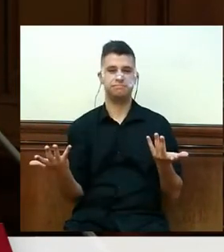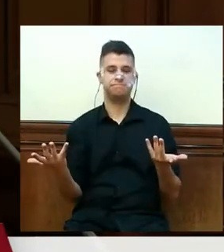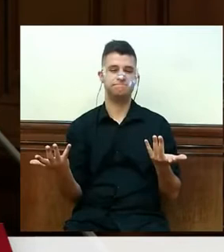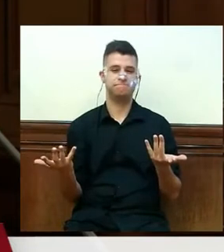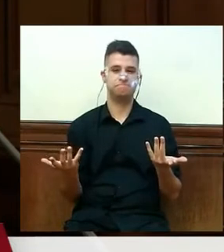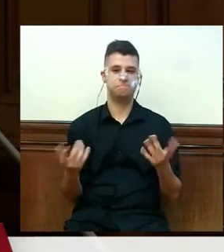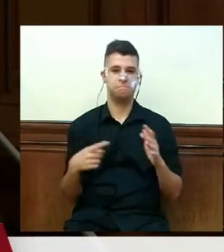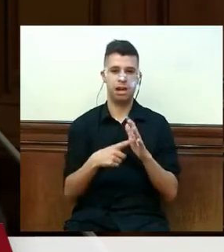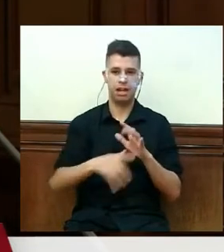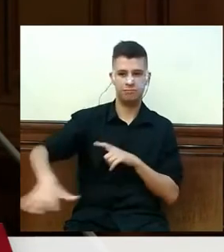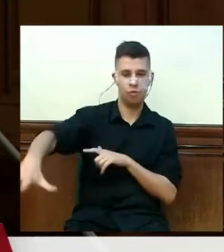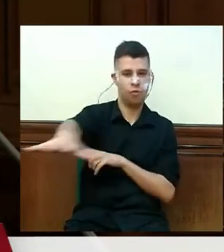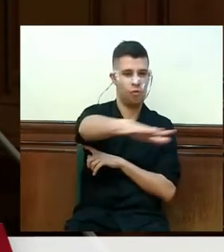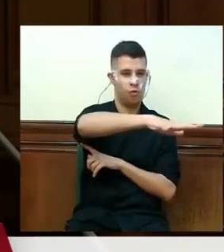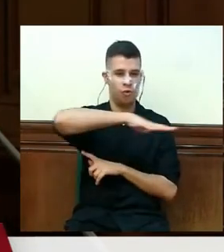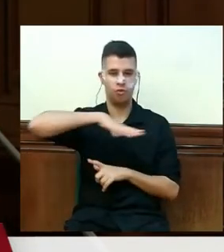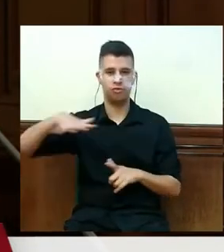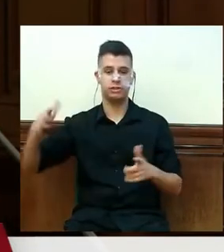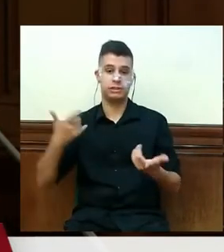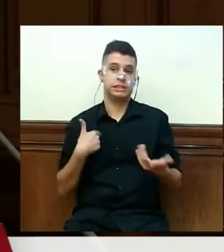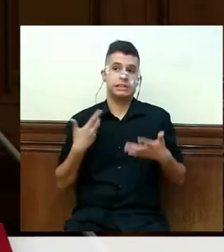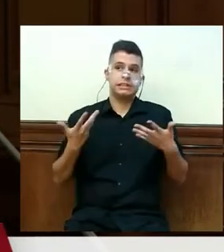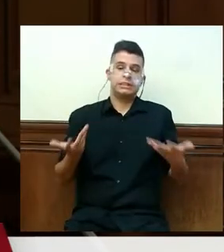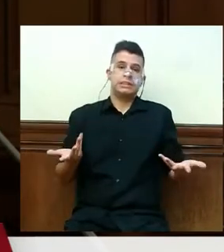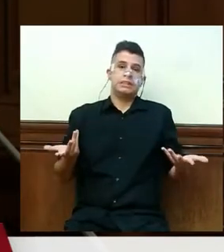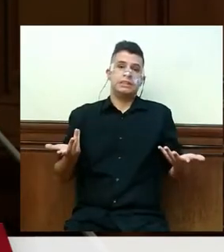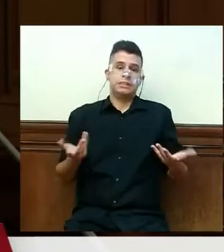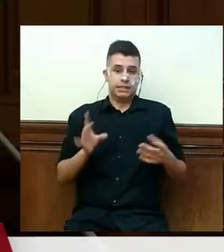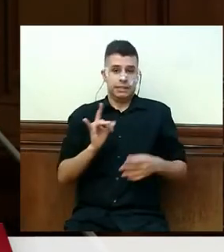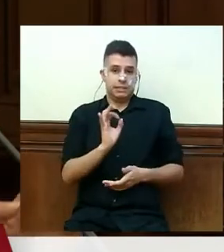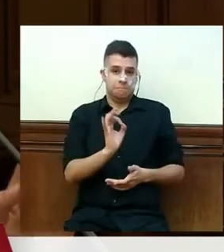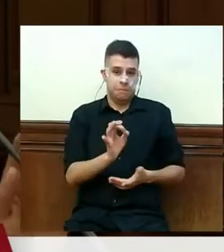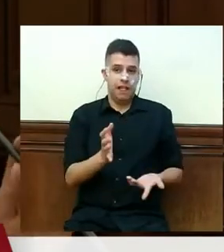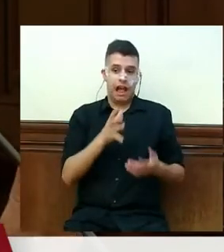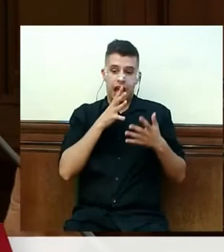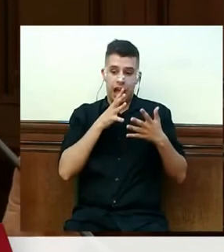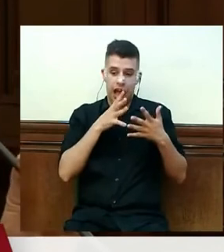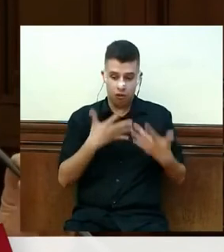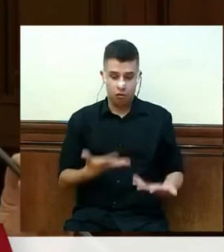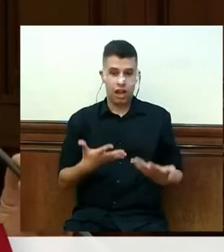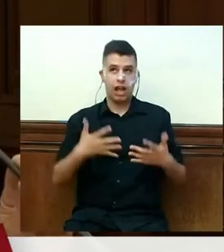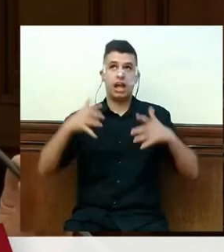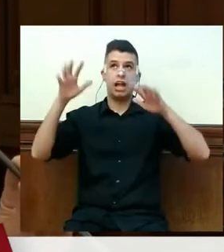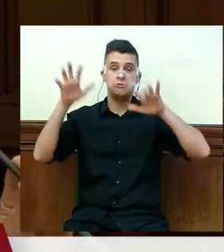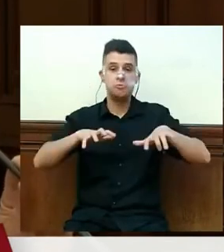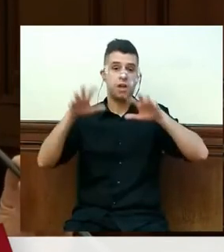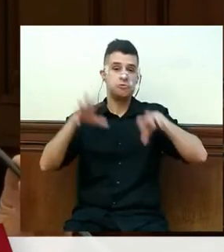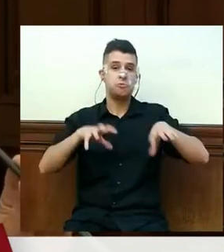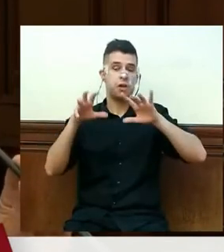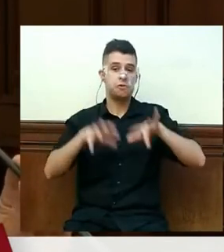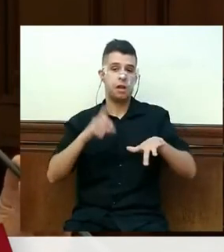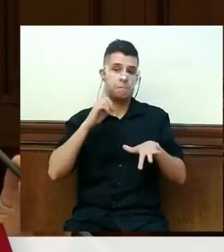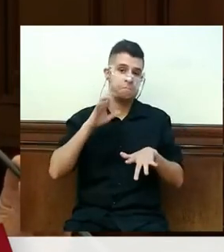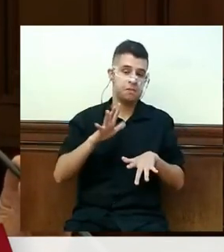a lo largo de todo el parque natural. Entonces, bueno, es cierto que